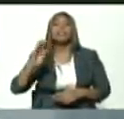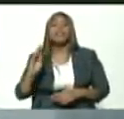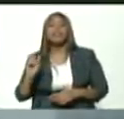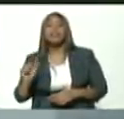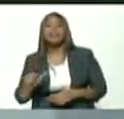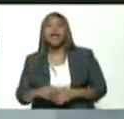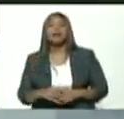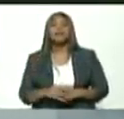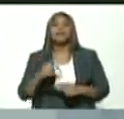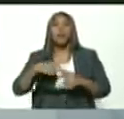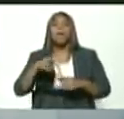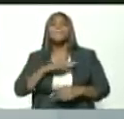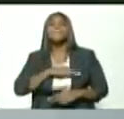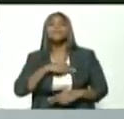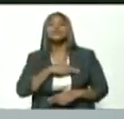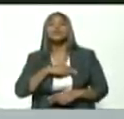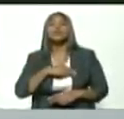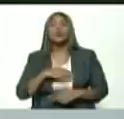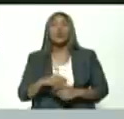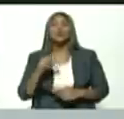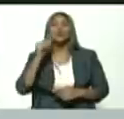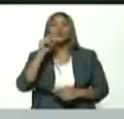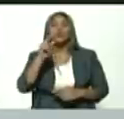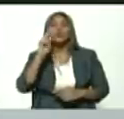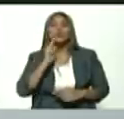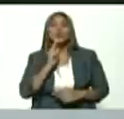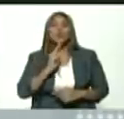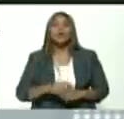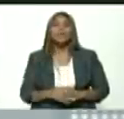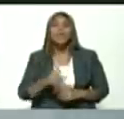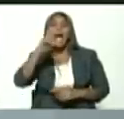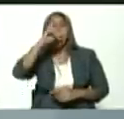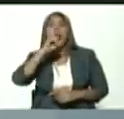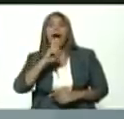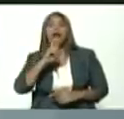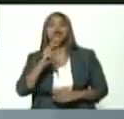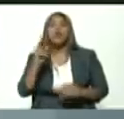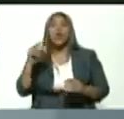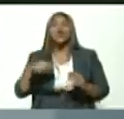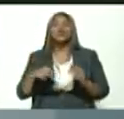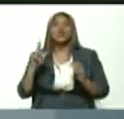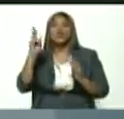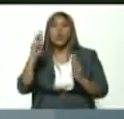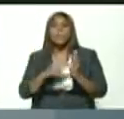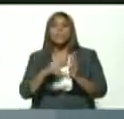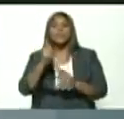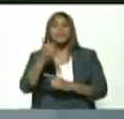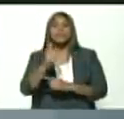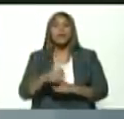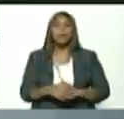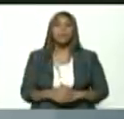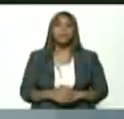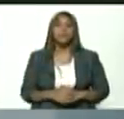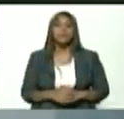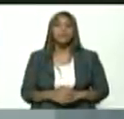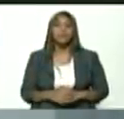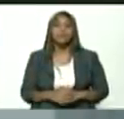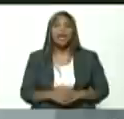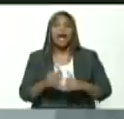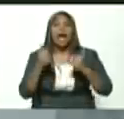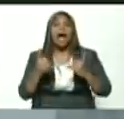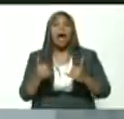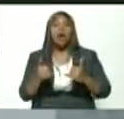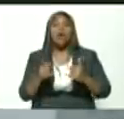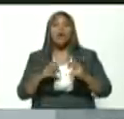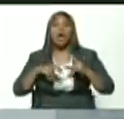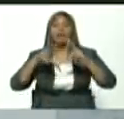Miranda de la Misión Sucre en el año 2010 ¿verdad? actualmente es analista